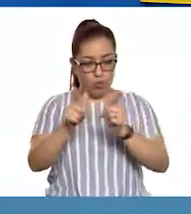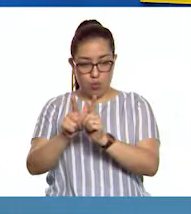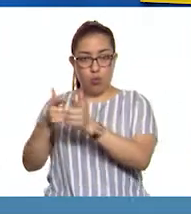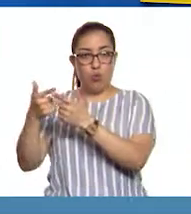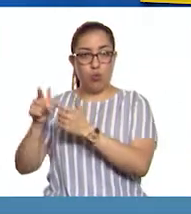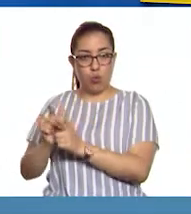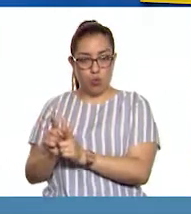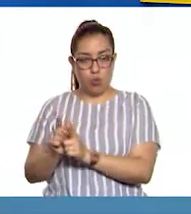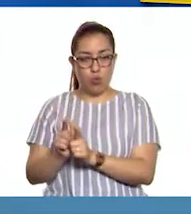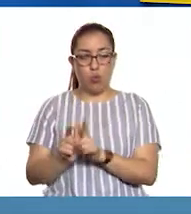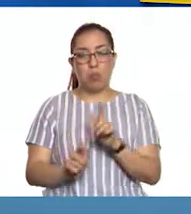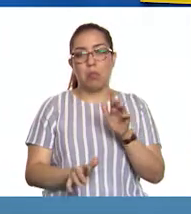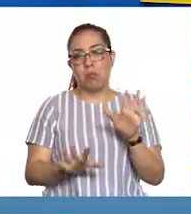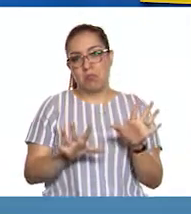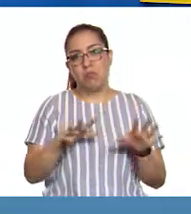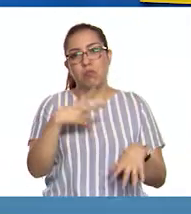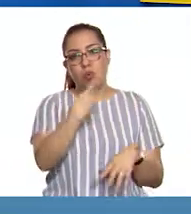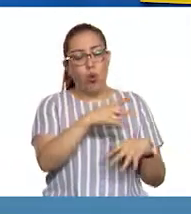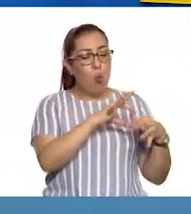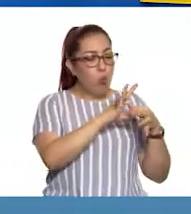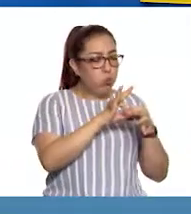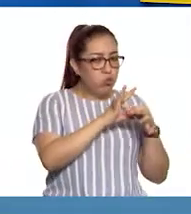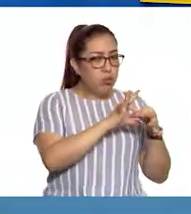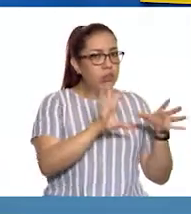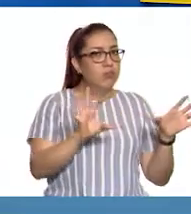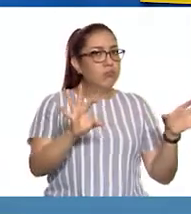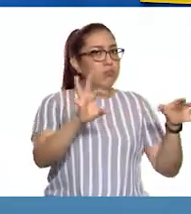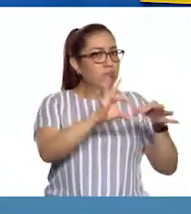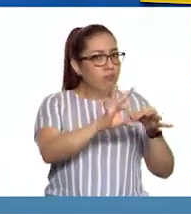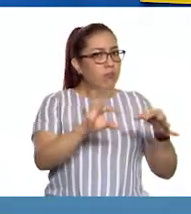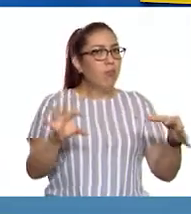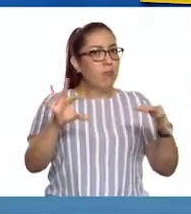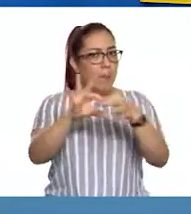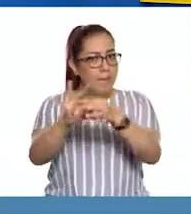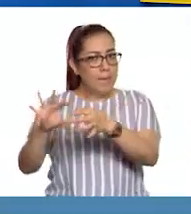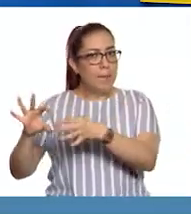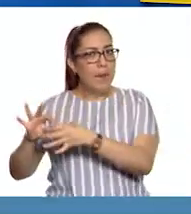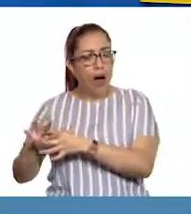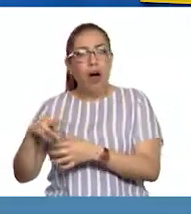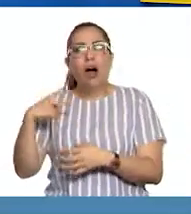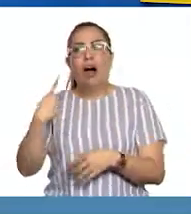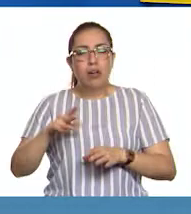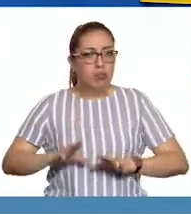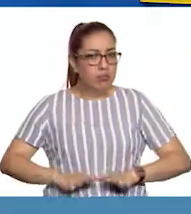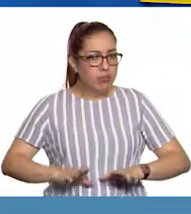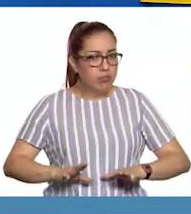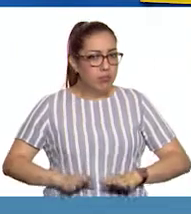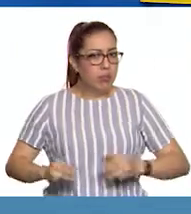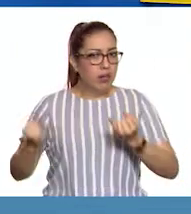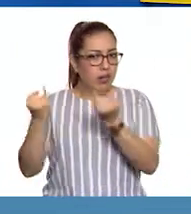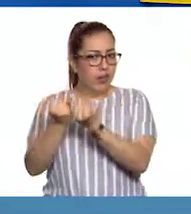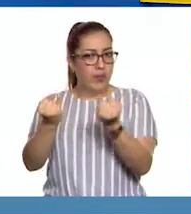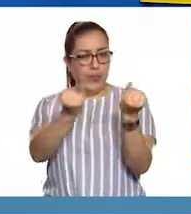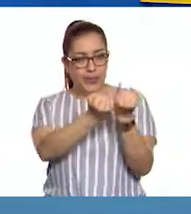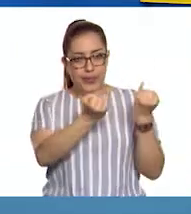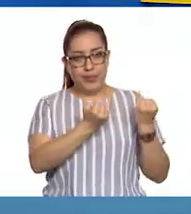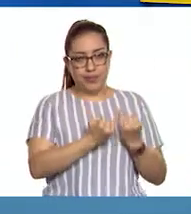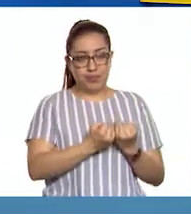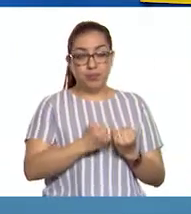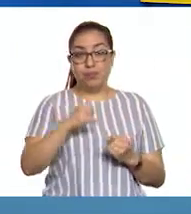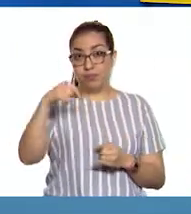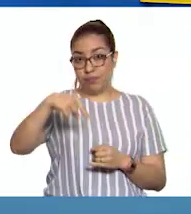funcionan de la misma manera. Los científicos consideran que el conjunto de seres vivos que existen en nuestro planeta